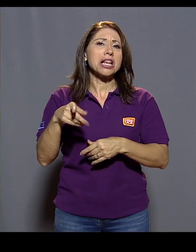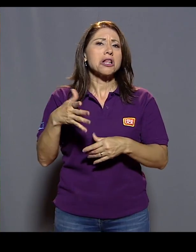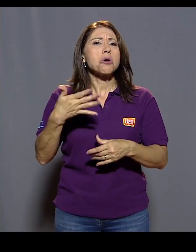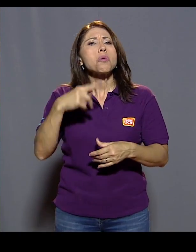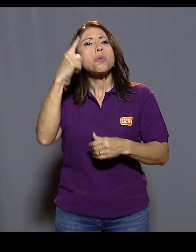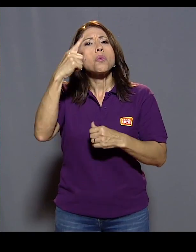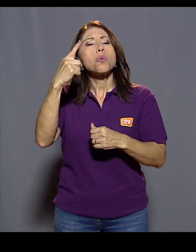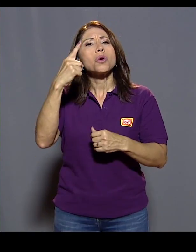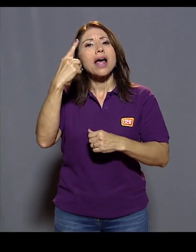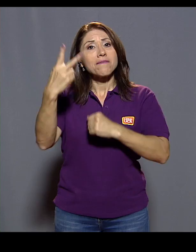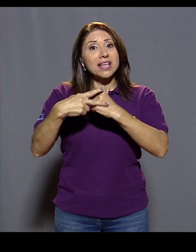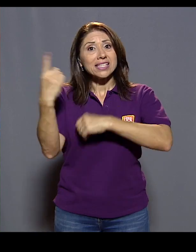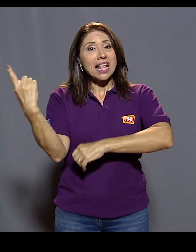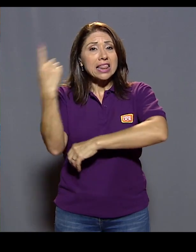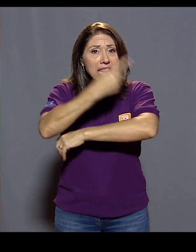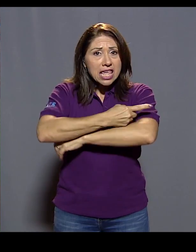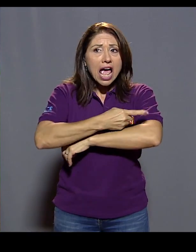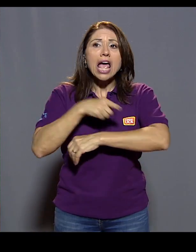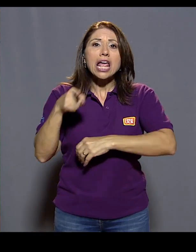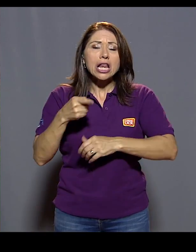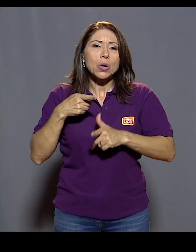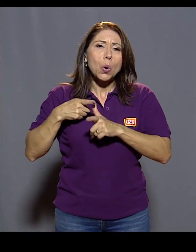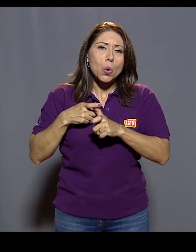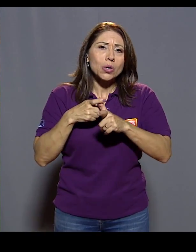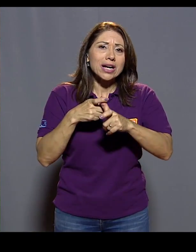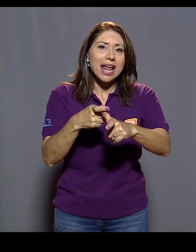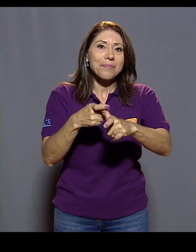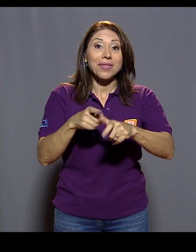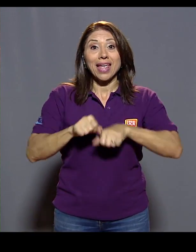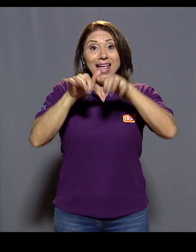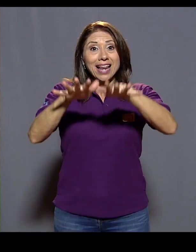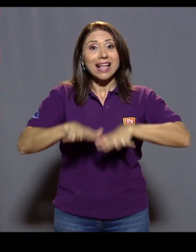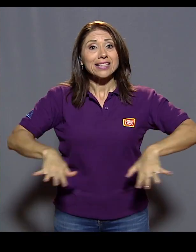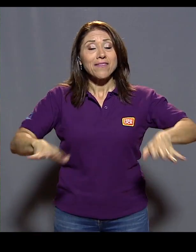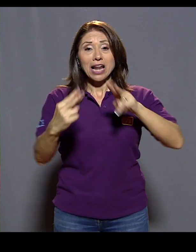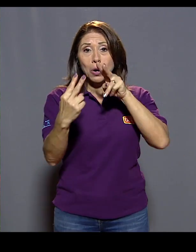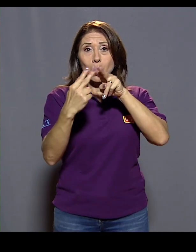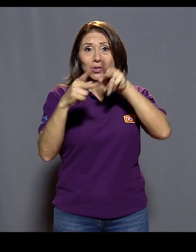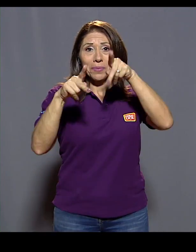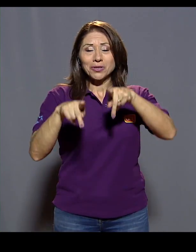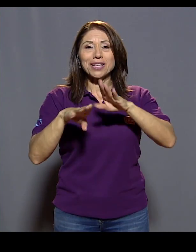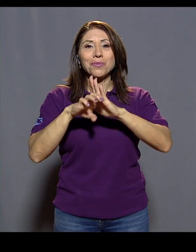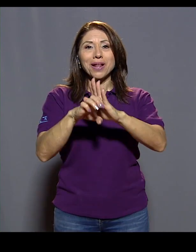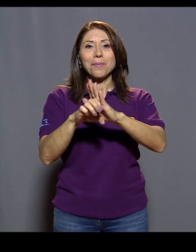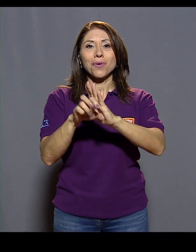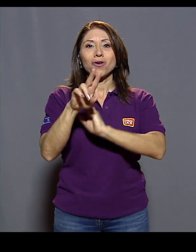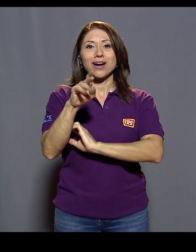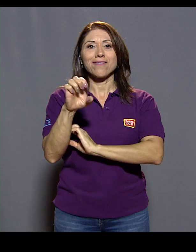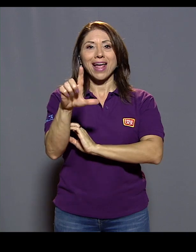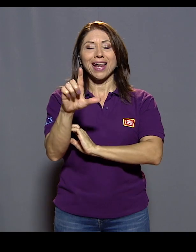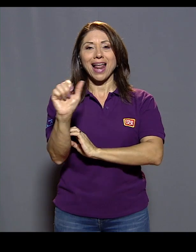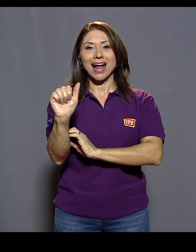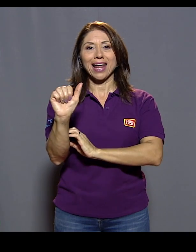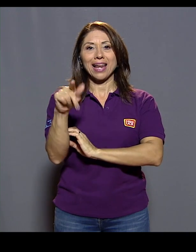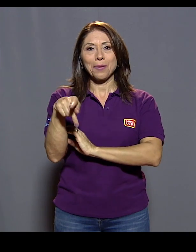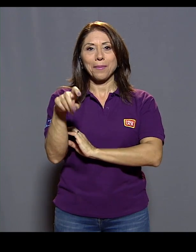Entrenando en la sabana, conoce amistades como el atleta Rafael Ángel Pérez. Anthony Porras, de Columbia Deportes, aún